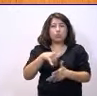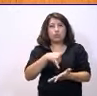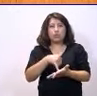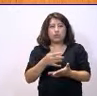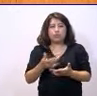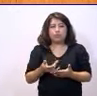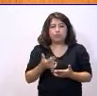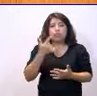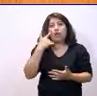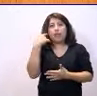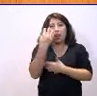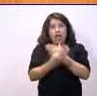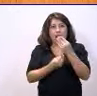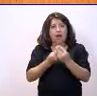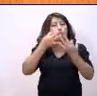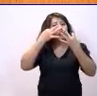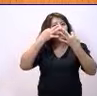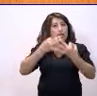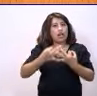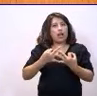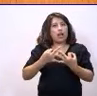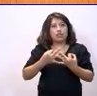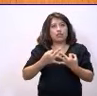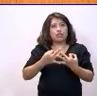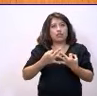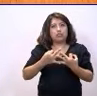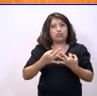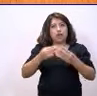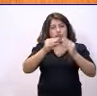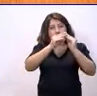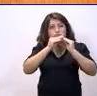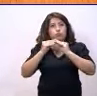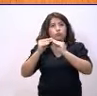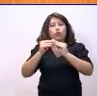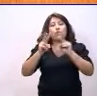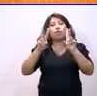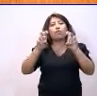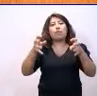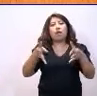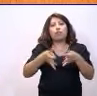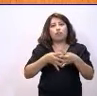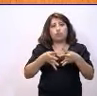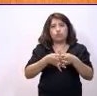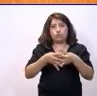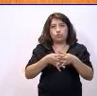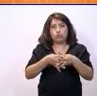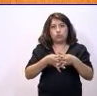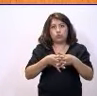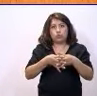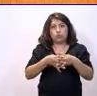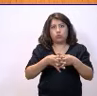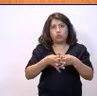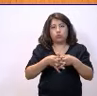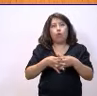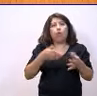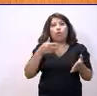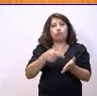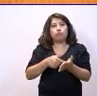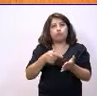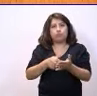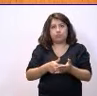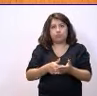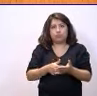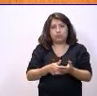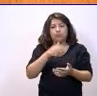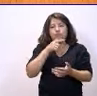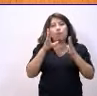Yo le pido que hagamos realmente un frente común también en materia de infraestructuras, también de manera reivindicativa. Cuando hablamos de pactos